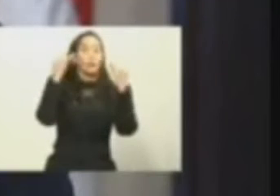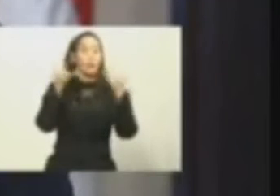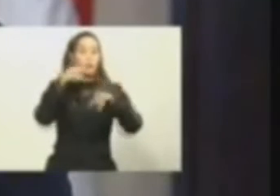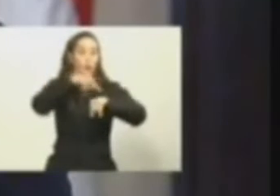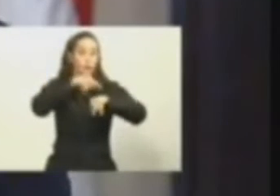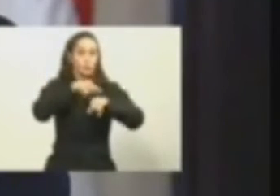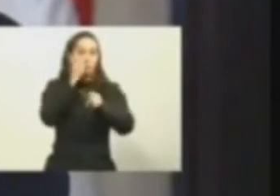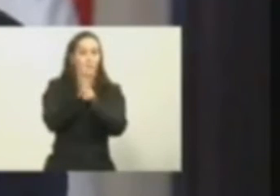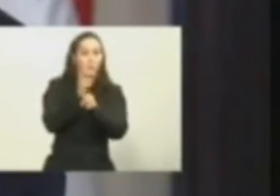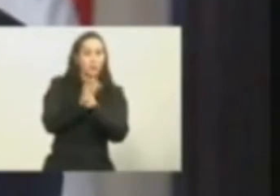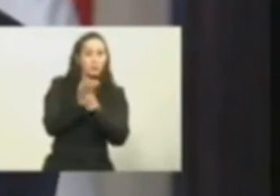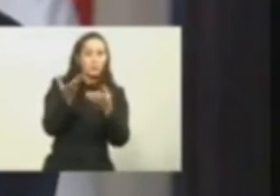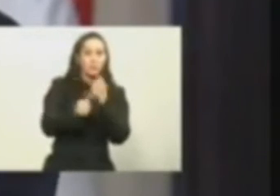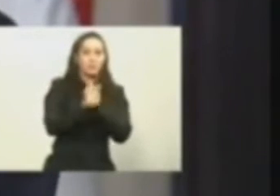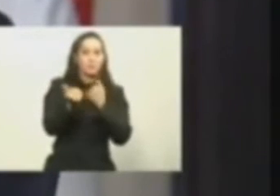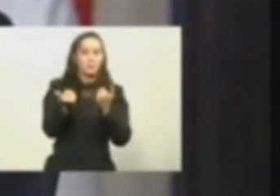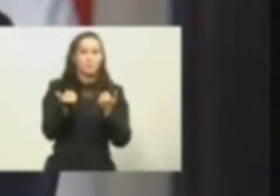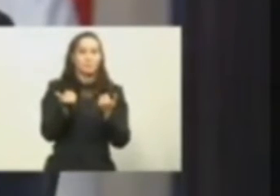momentos tan difíciles.